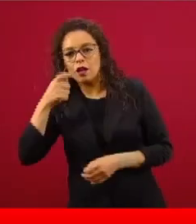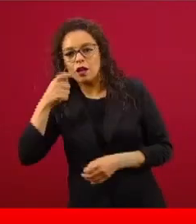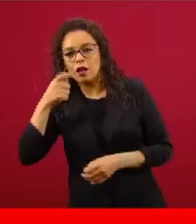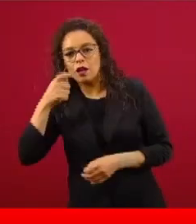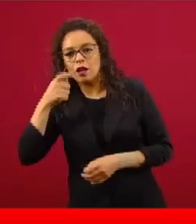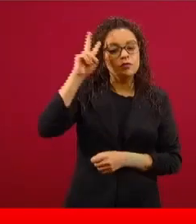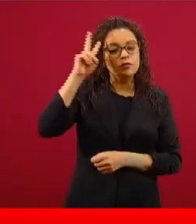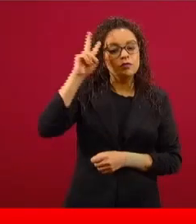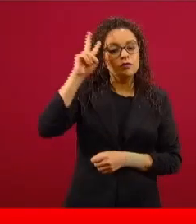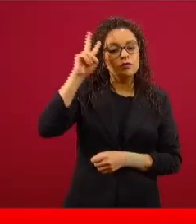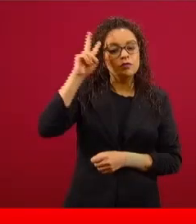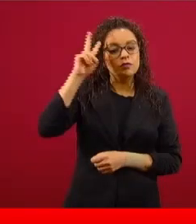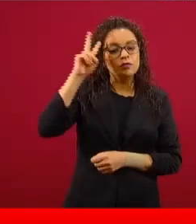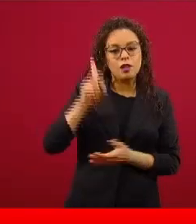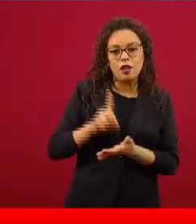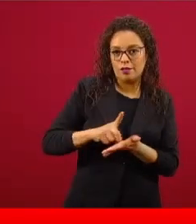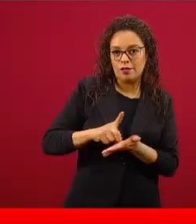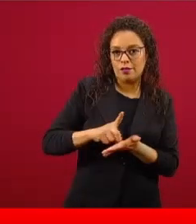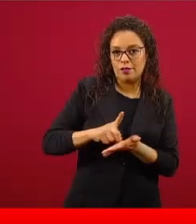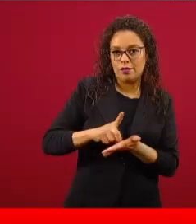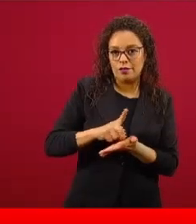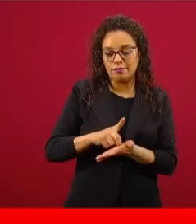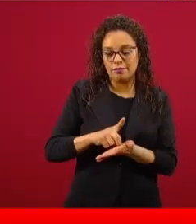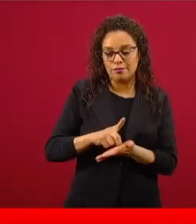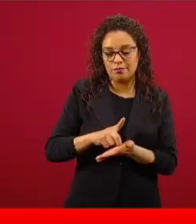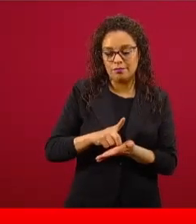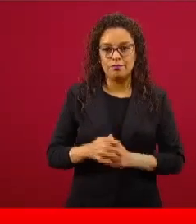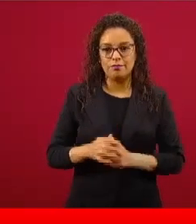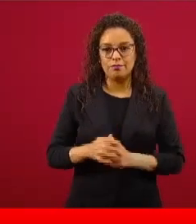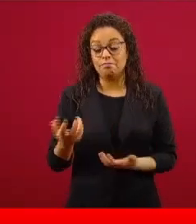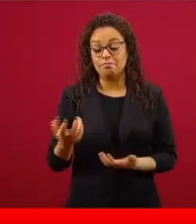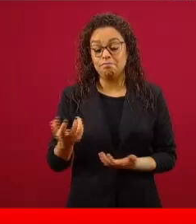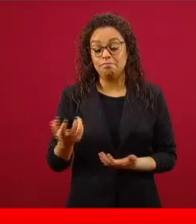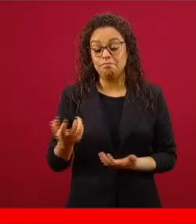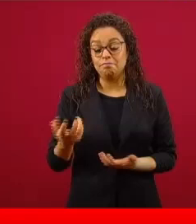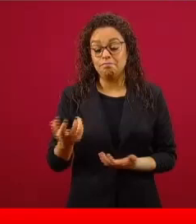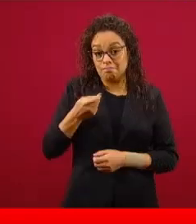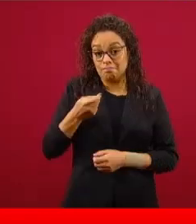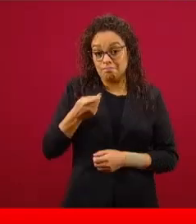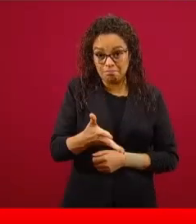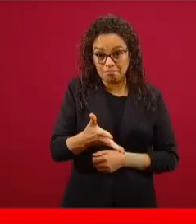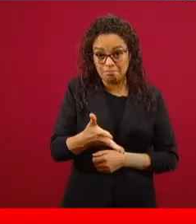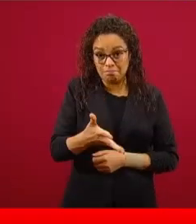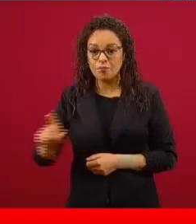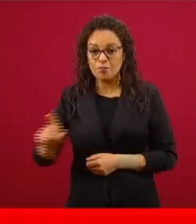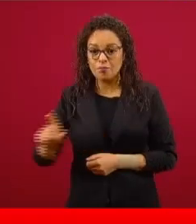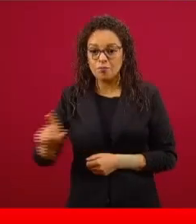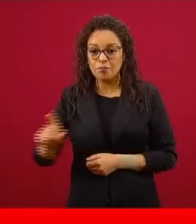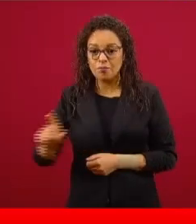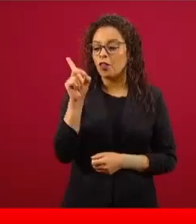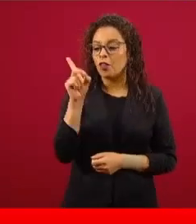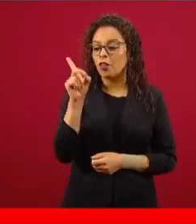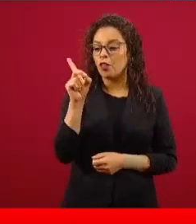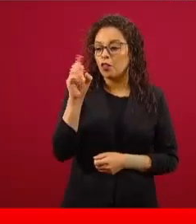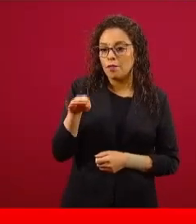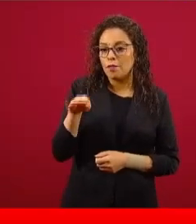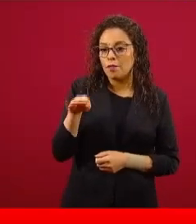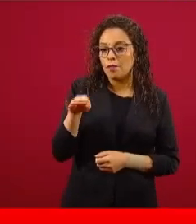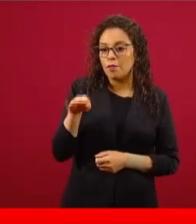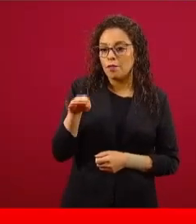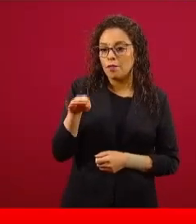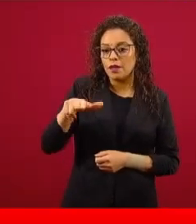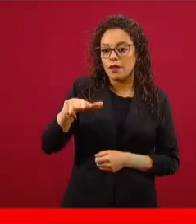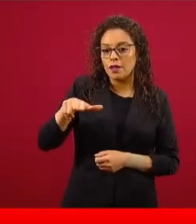es lo que algunos llaman la dopamina digital, es decir, si